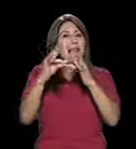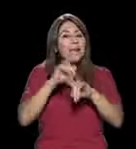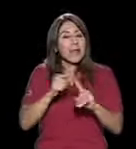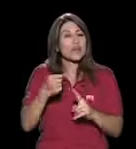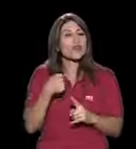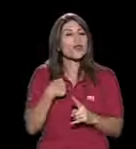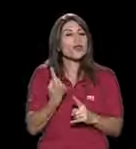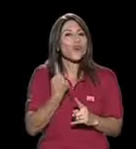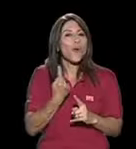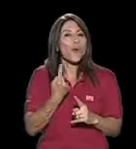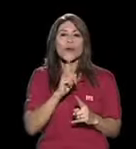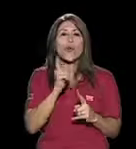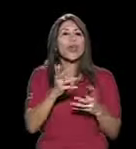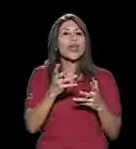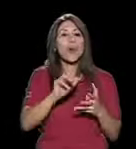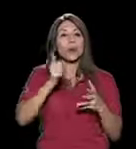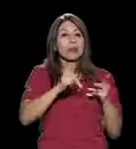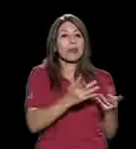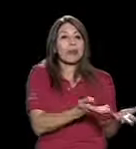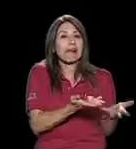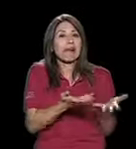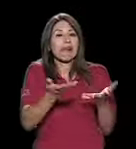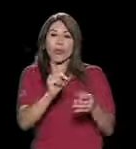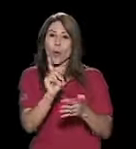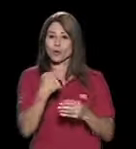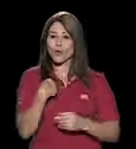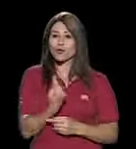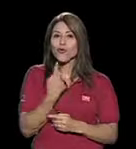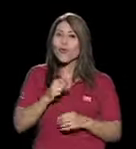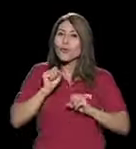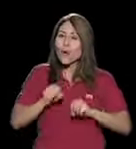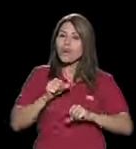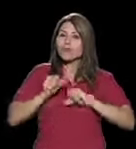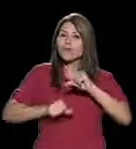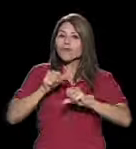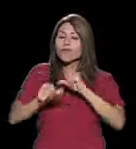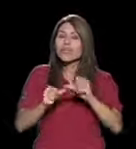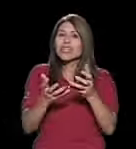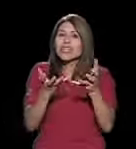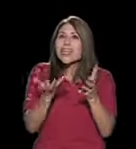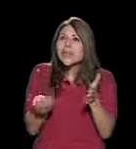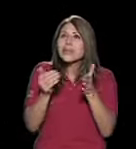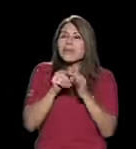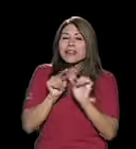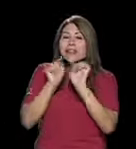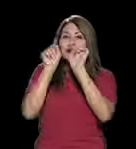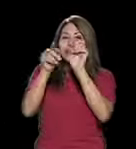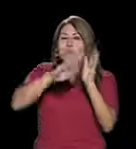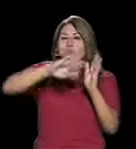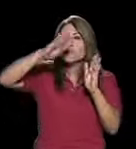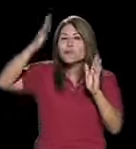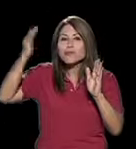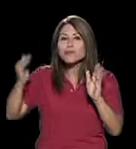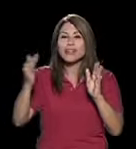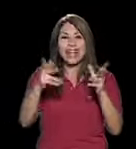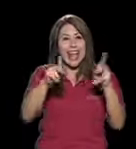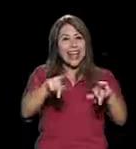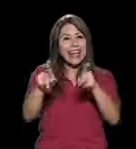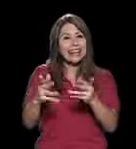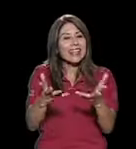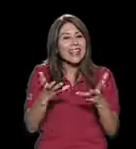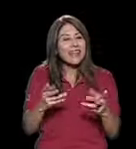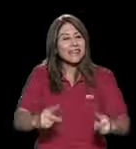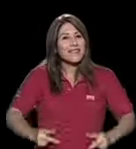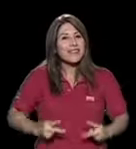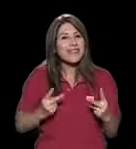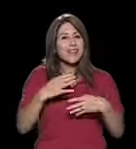quiero subirlo, no que me suban, sino yo subirlo, entonces es incentivar eso, que la gente tenga un poquito de, como de ganas, ¿verdad?, de vivir, de hacer las